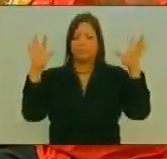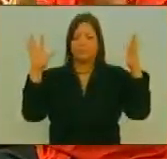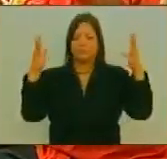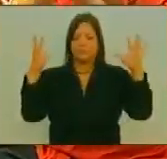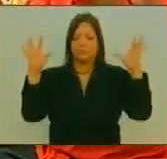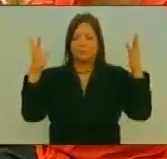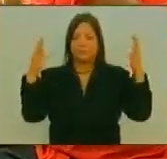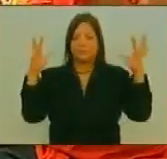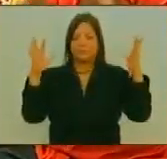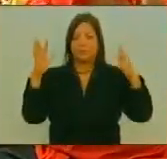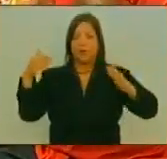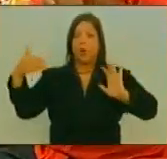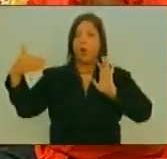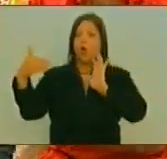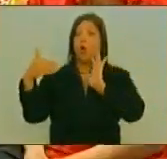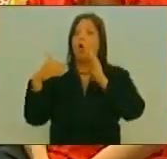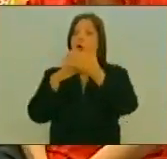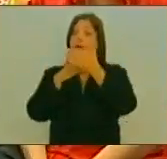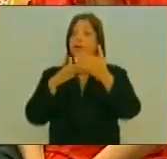En Contra